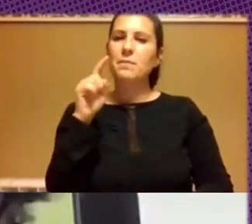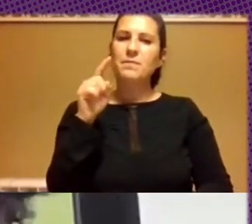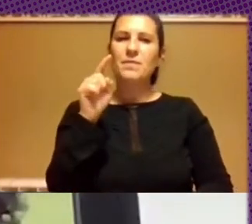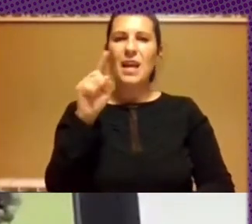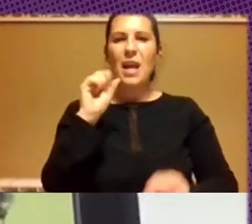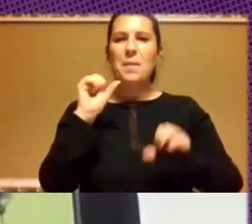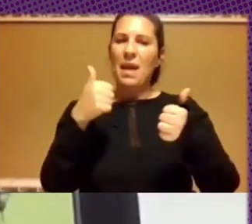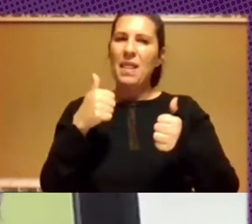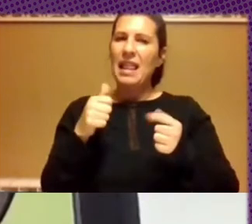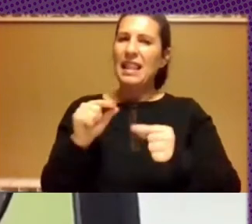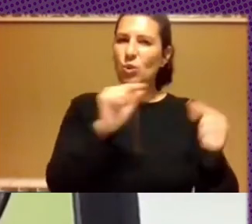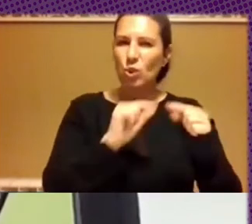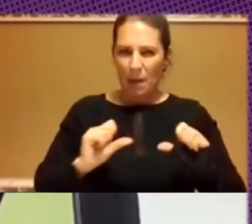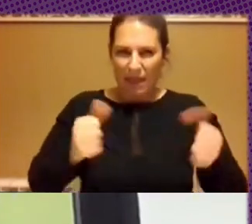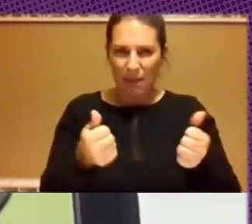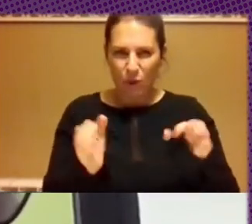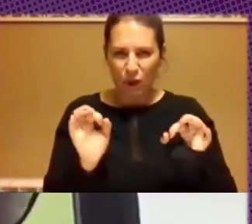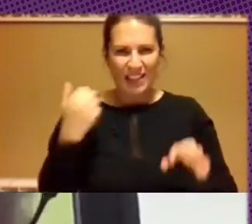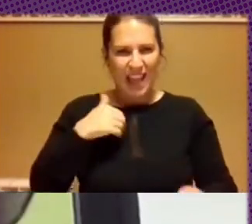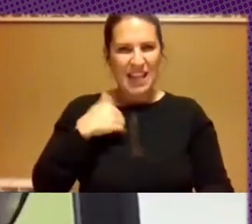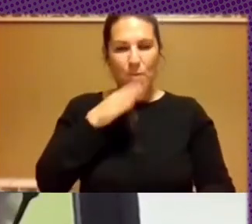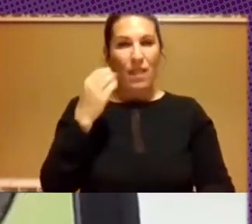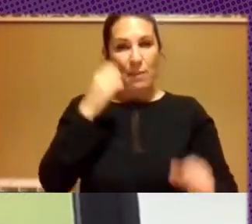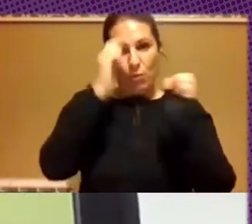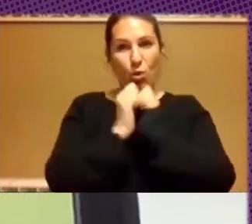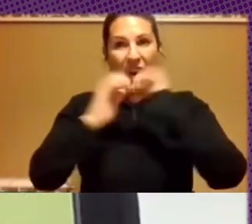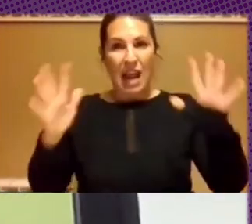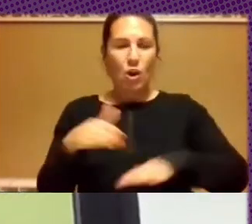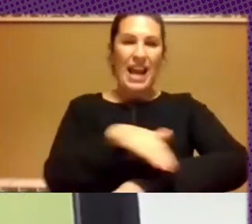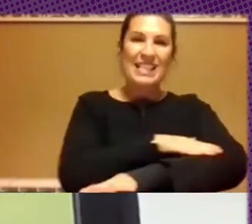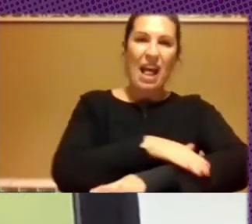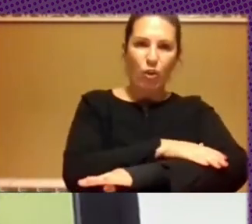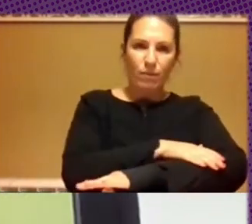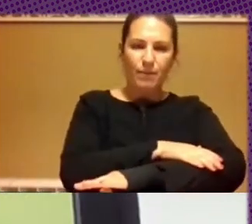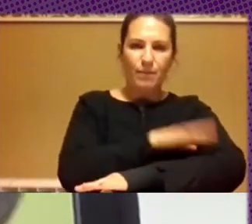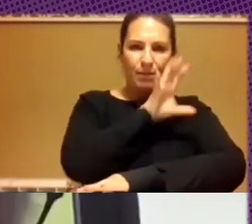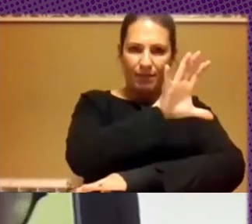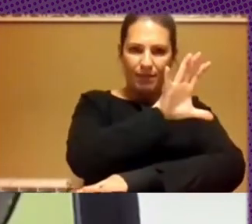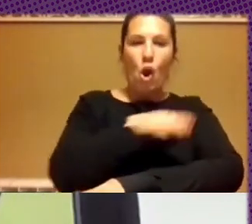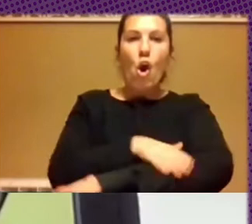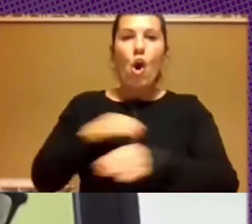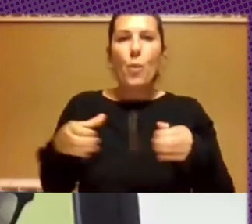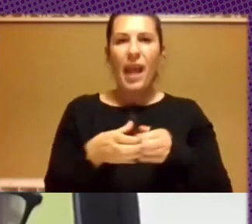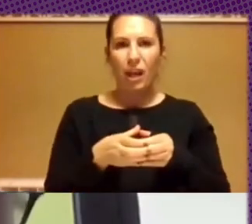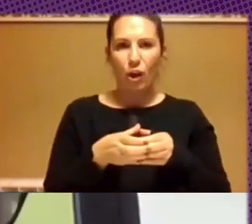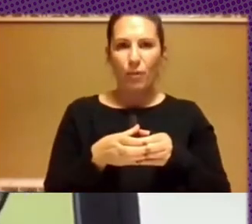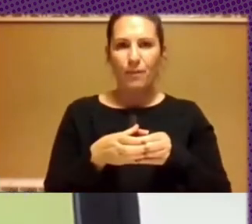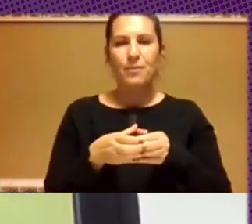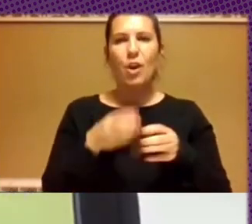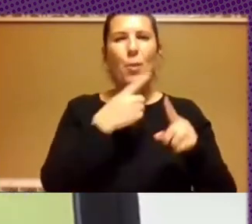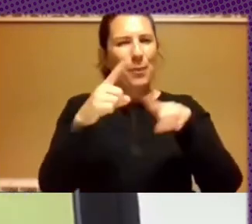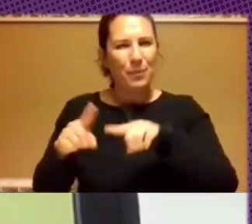discusiones, porque hay que tener muy claro las diferencias entre Estado-Gobierno, entre qué tipo de actores institucionales